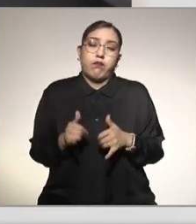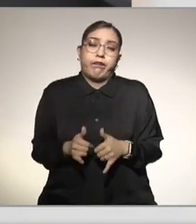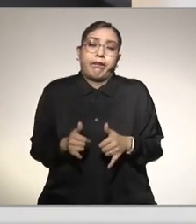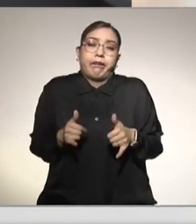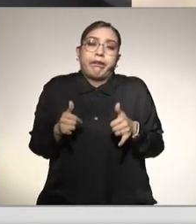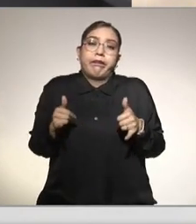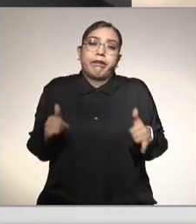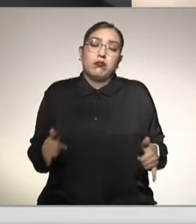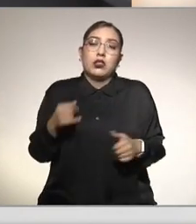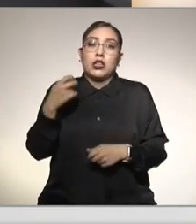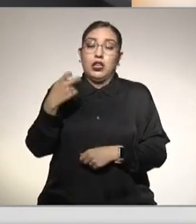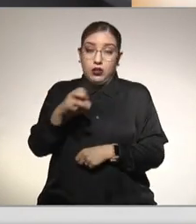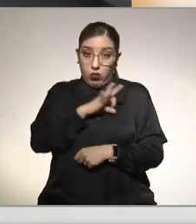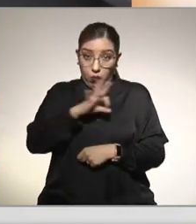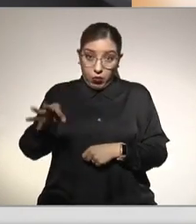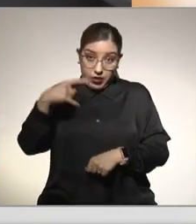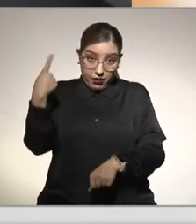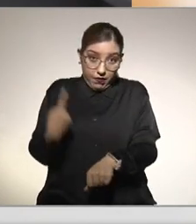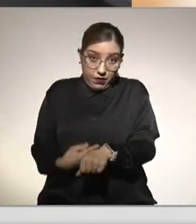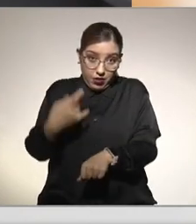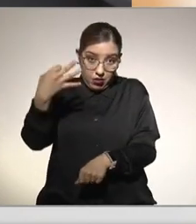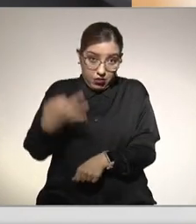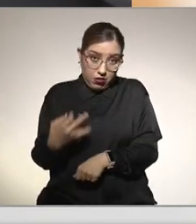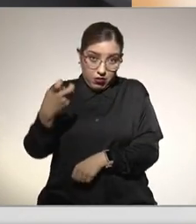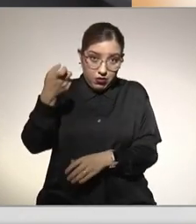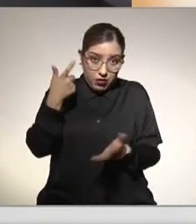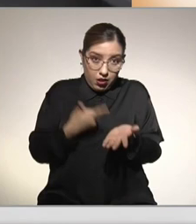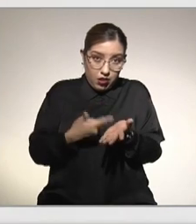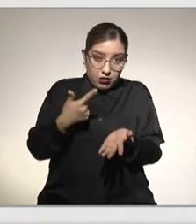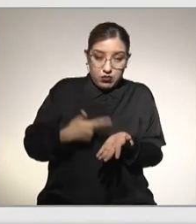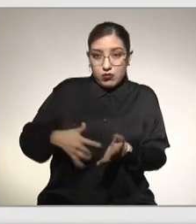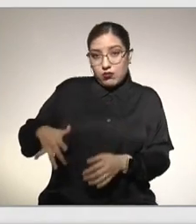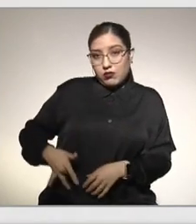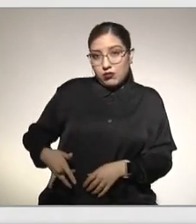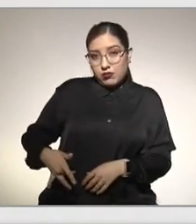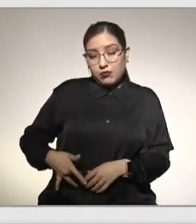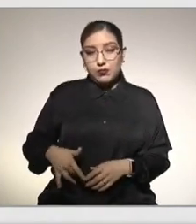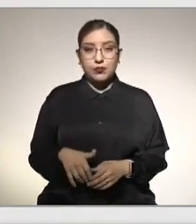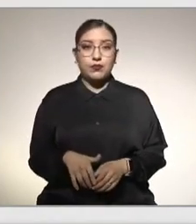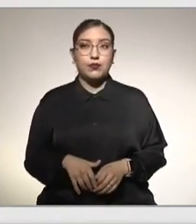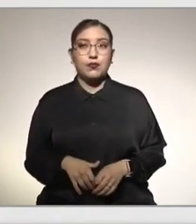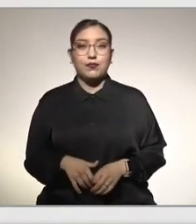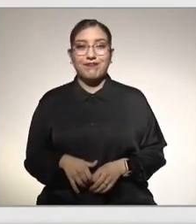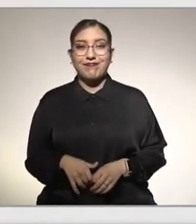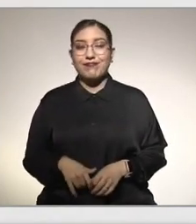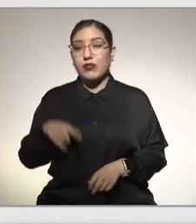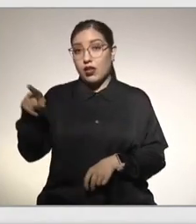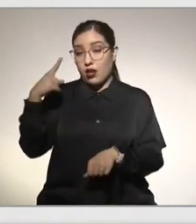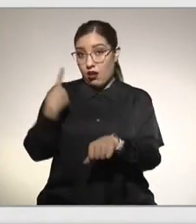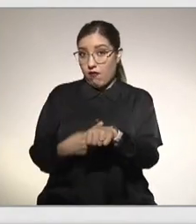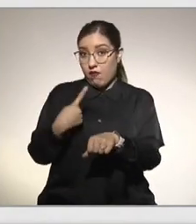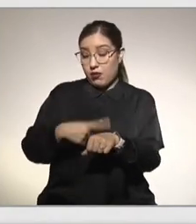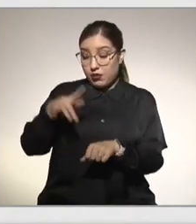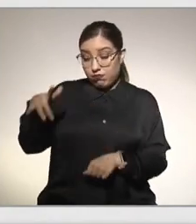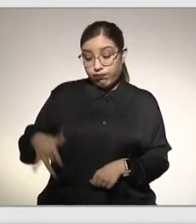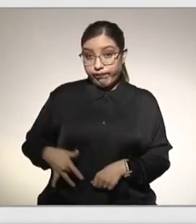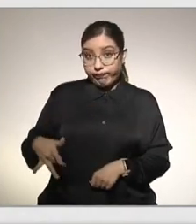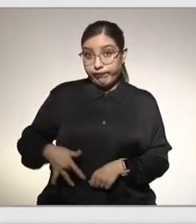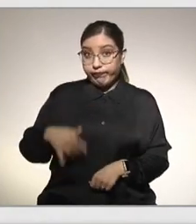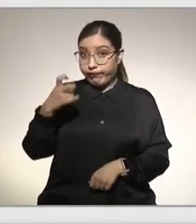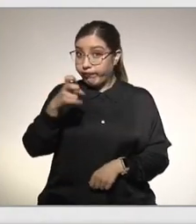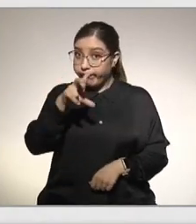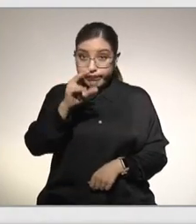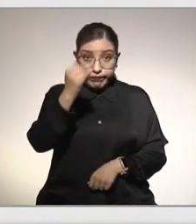generar enfermedad de hígado graso no alcohólica. La enfermedad de hígado graso no